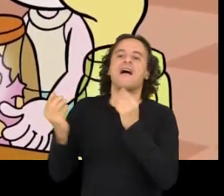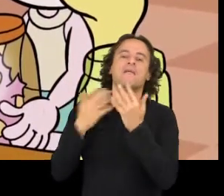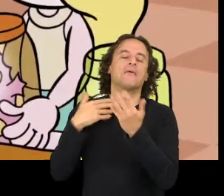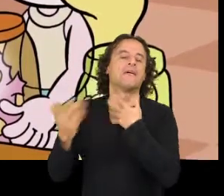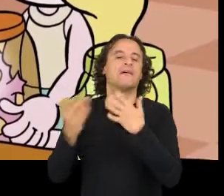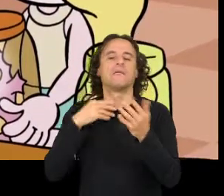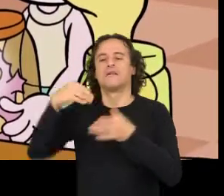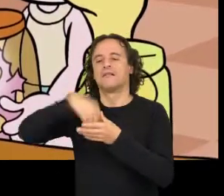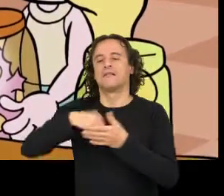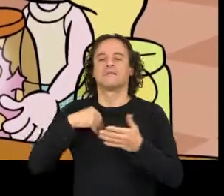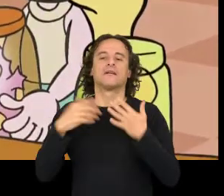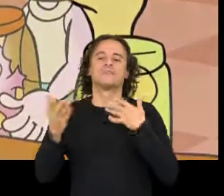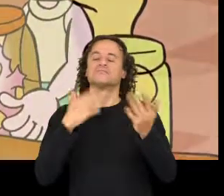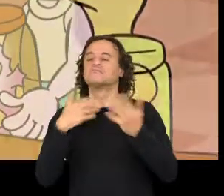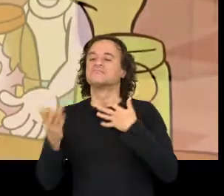falar